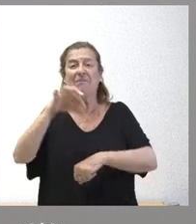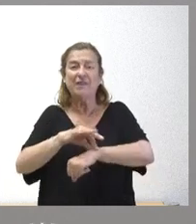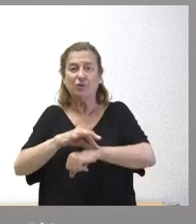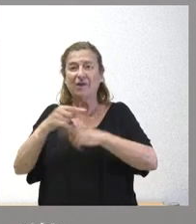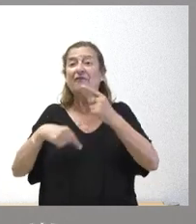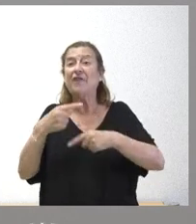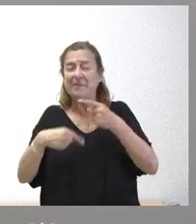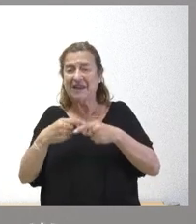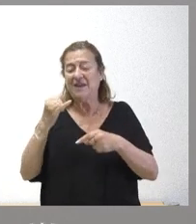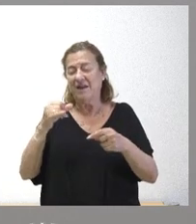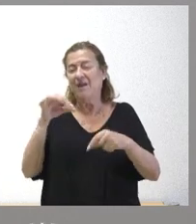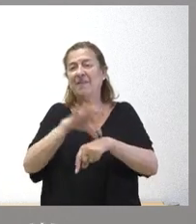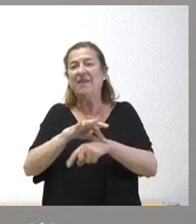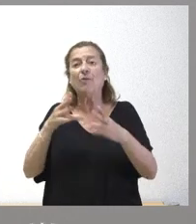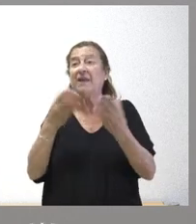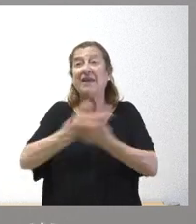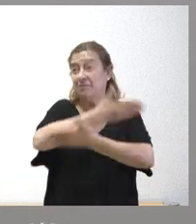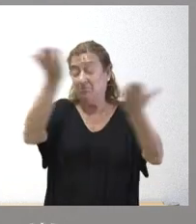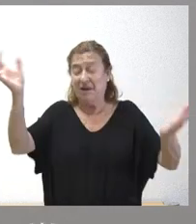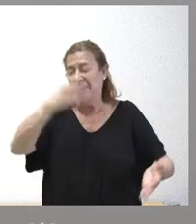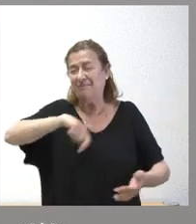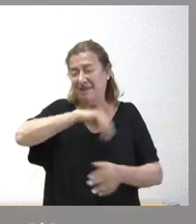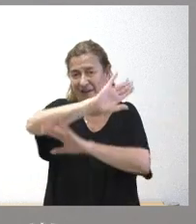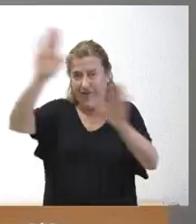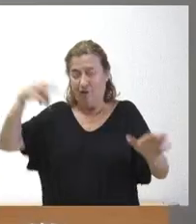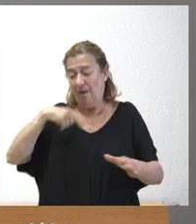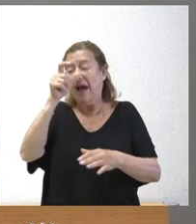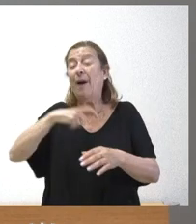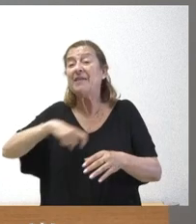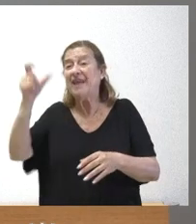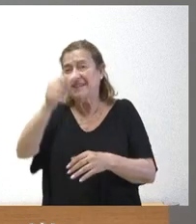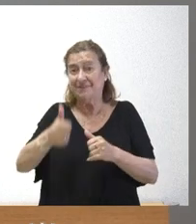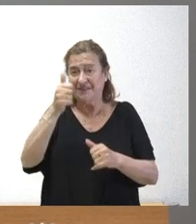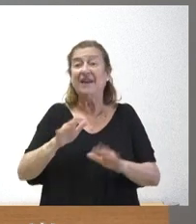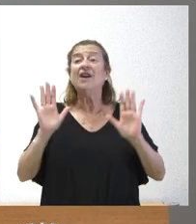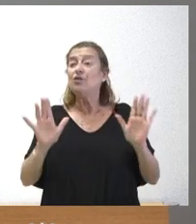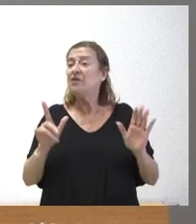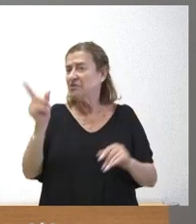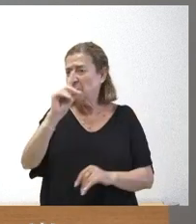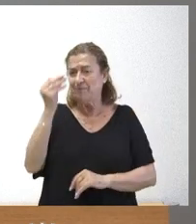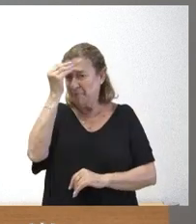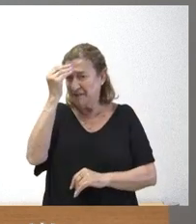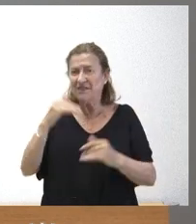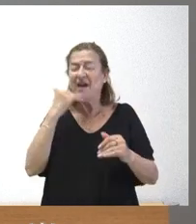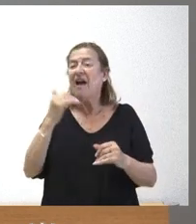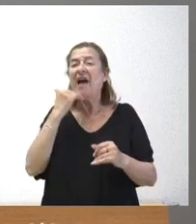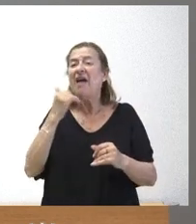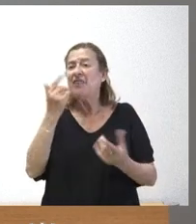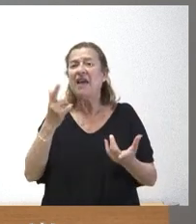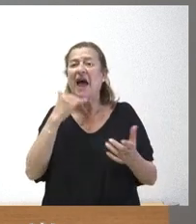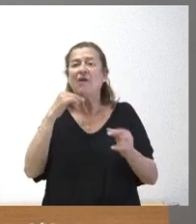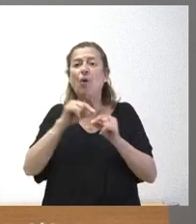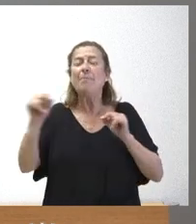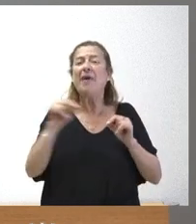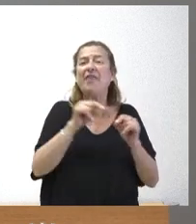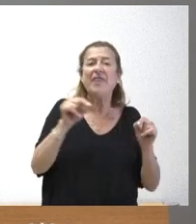y medicina comunitaria que ninguna otra comunidad autónoma de España en términos de habitante Entonces no se plantean tomar ninguna medida extraordinaria desde la Junta de Castilla y